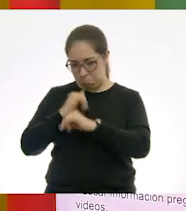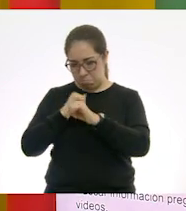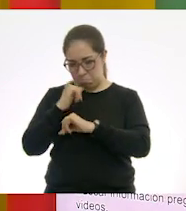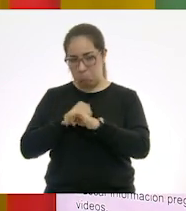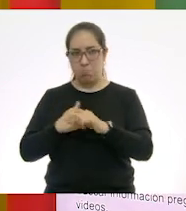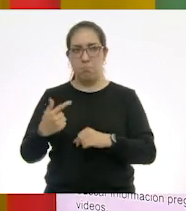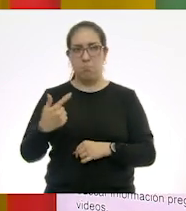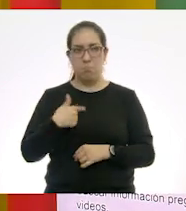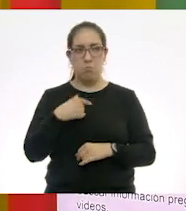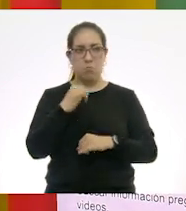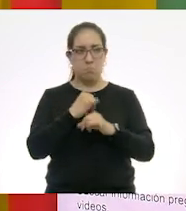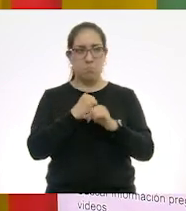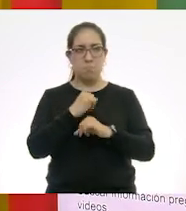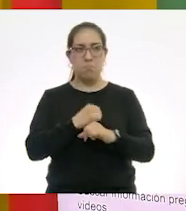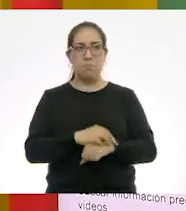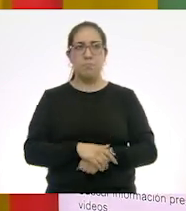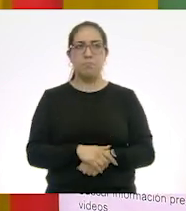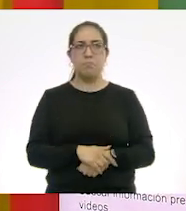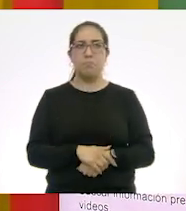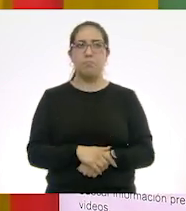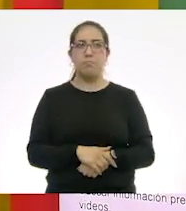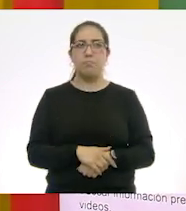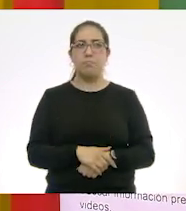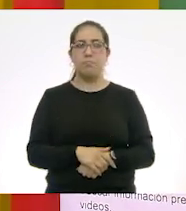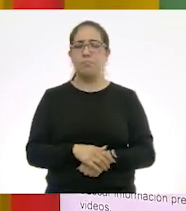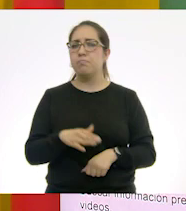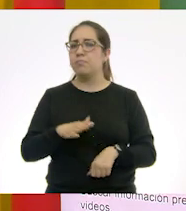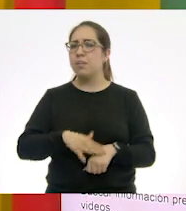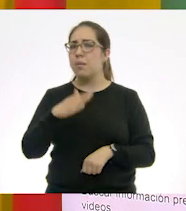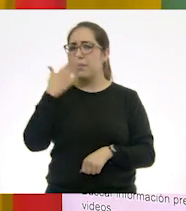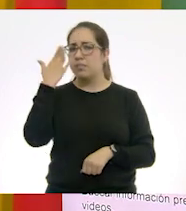la definición para ayudarle a Jorge. ¿Qué más sabe Jorge?